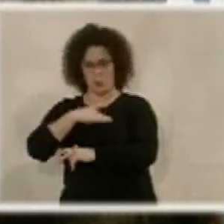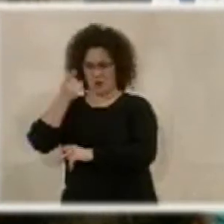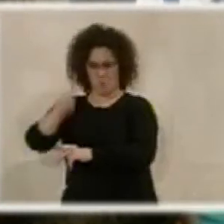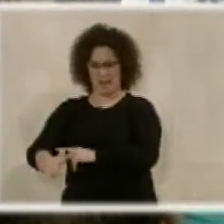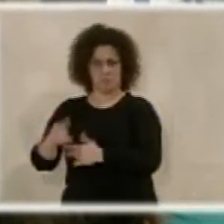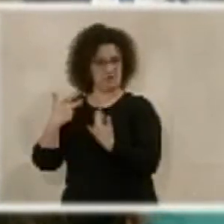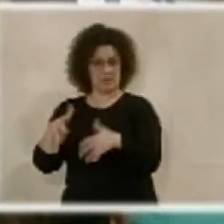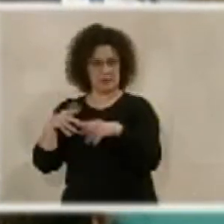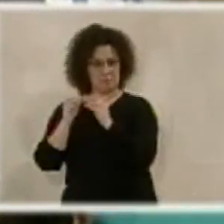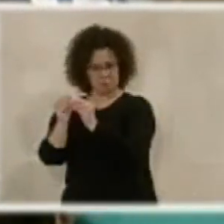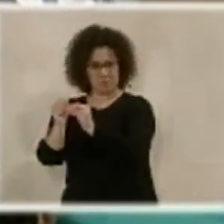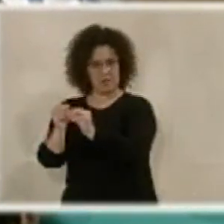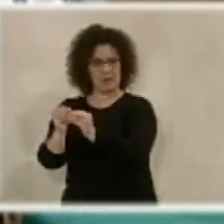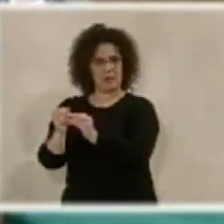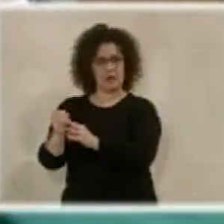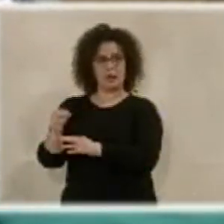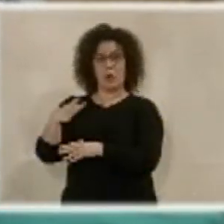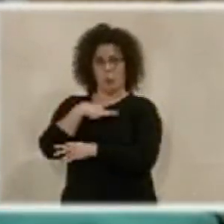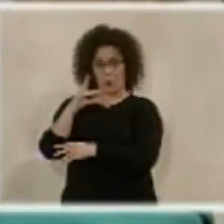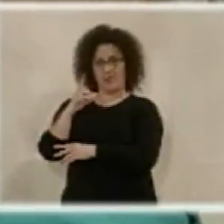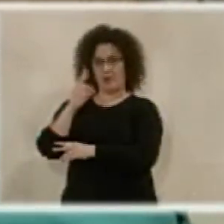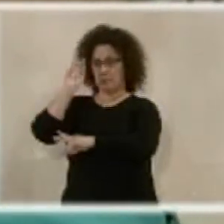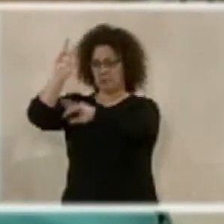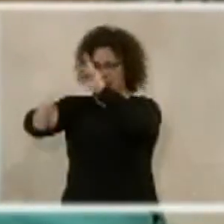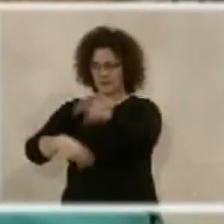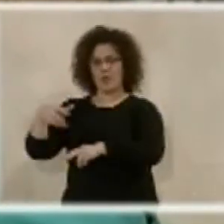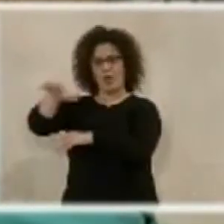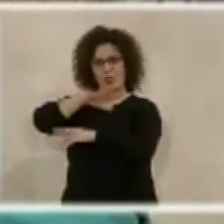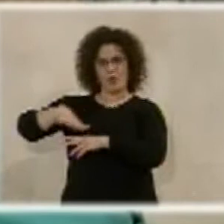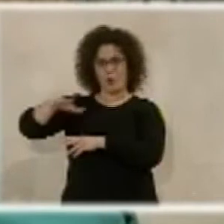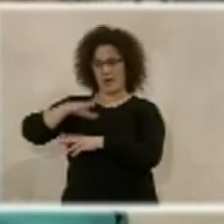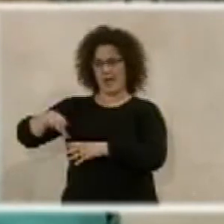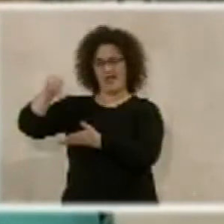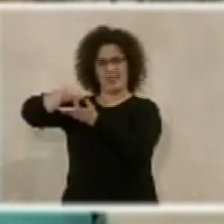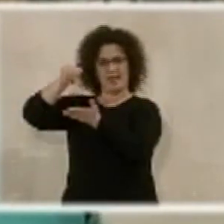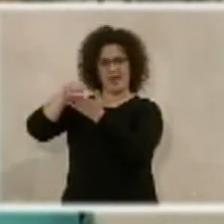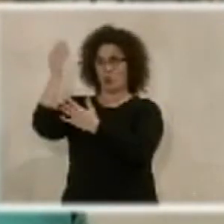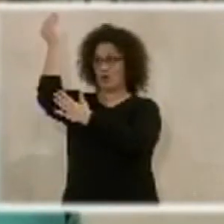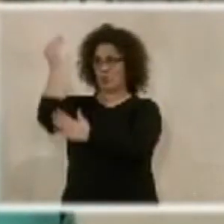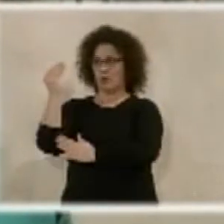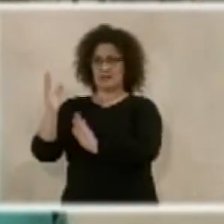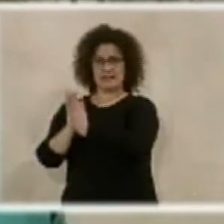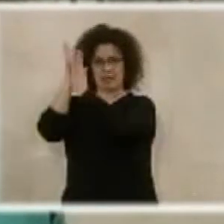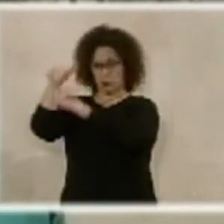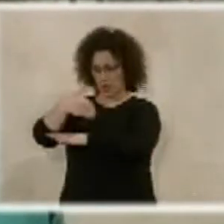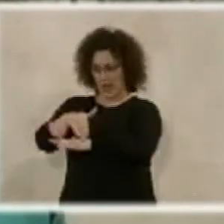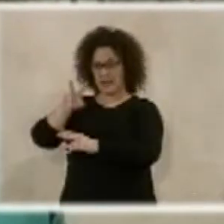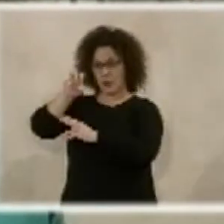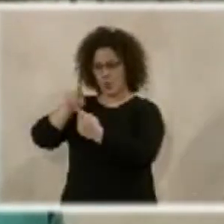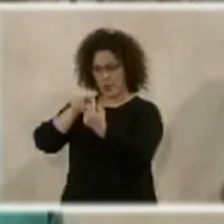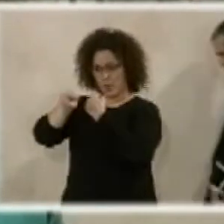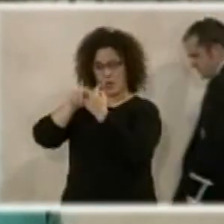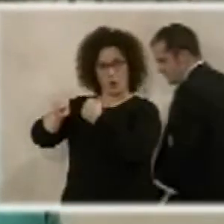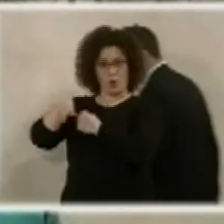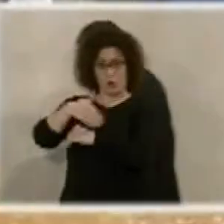de un mes. Eso va a suponer que vamos a rehabilitar toda la parte baja del cerro de San Cristóbal, que vamos a abrir un nuevo vial que es la calle